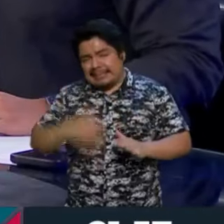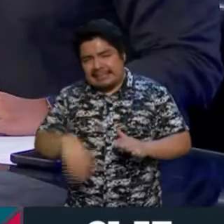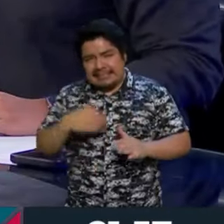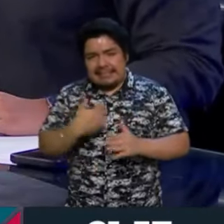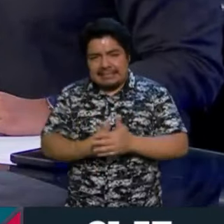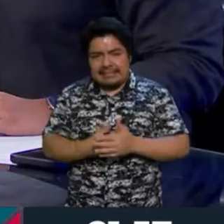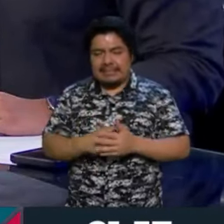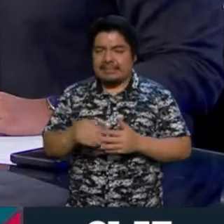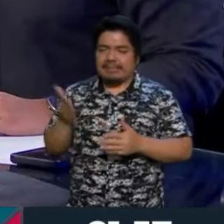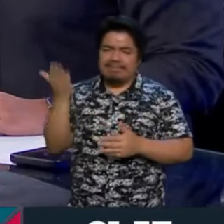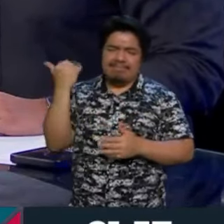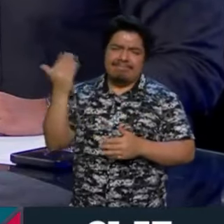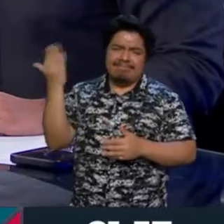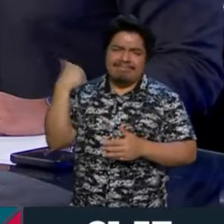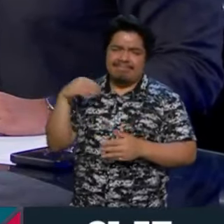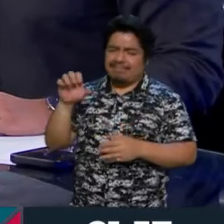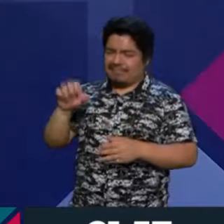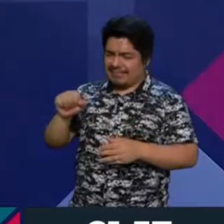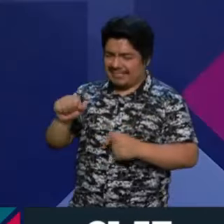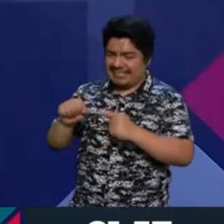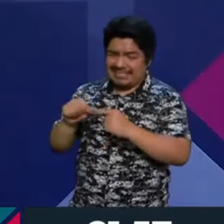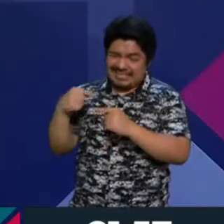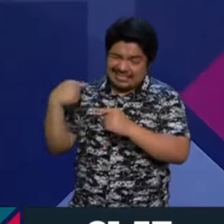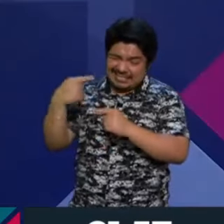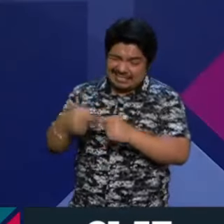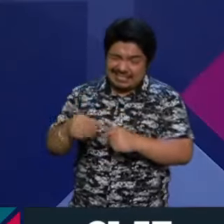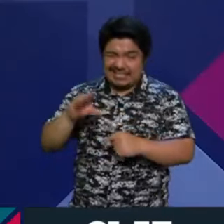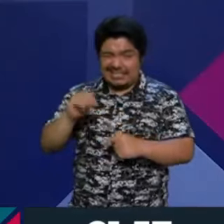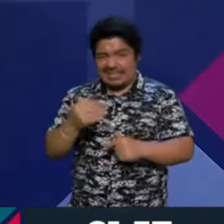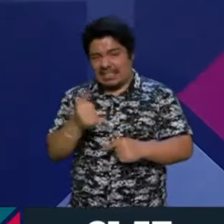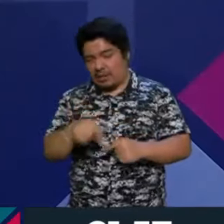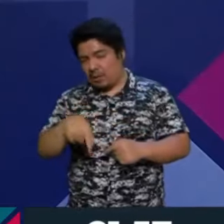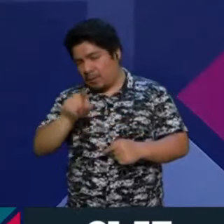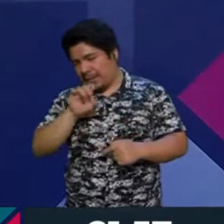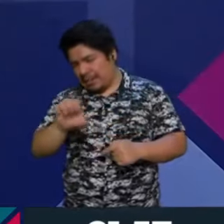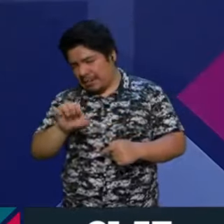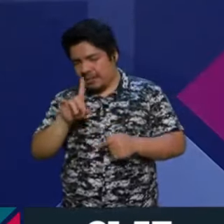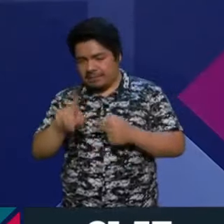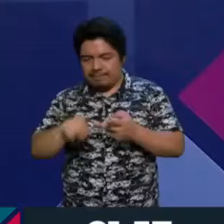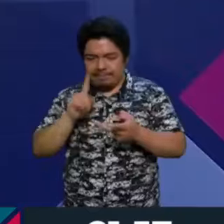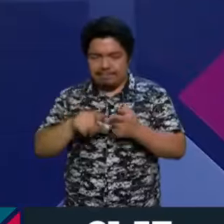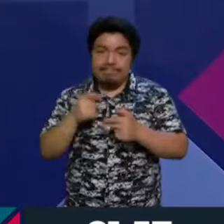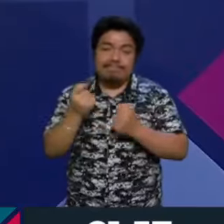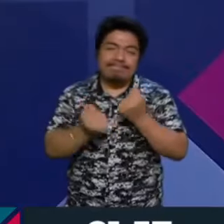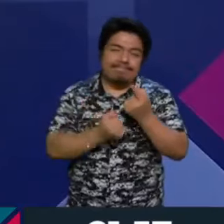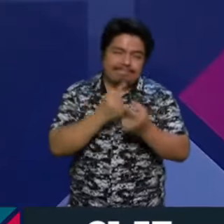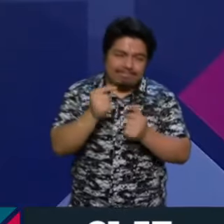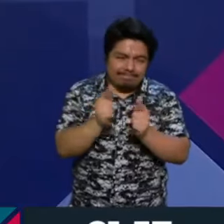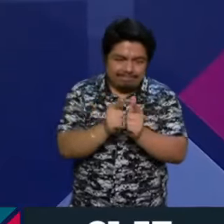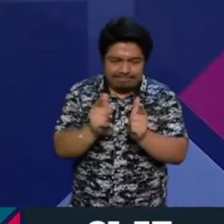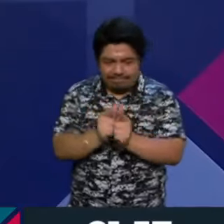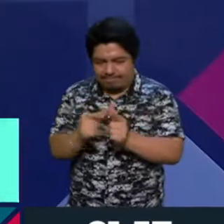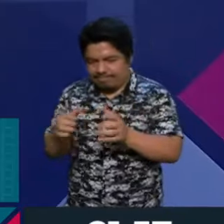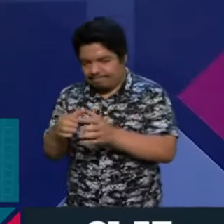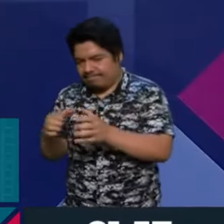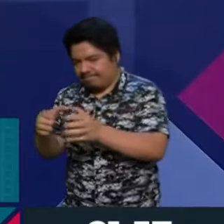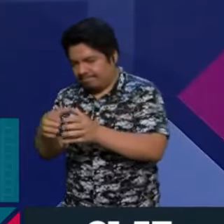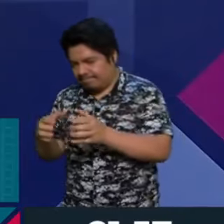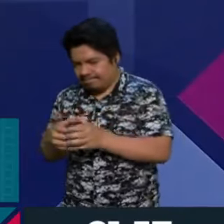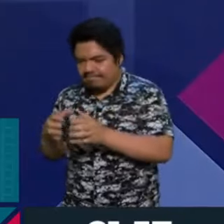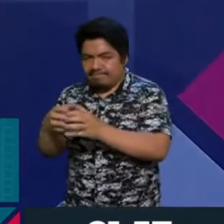el muro de los años 60, en los 90 el Yunque, y obviamente sectores de la clase